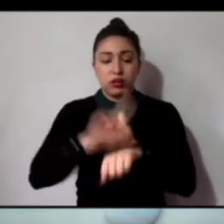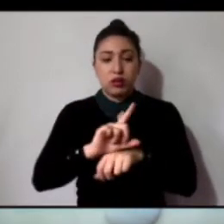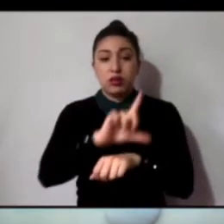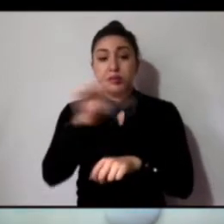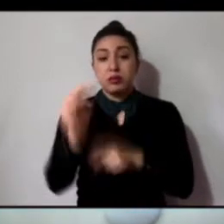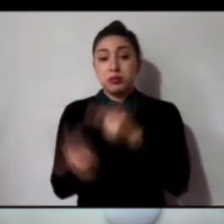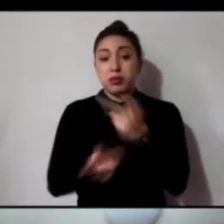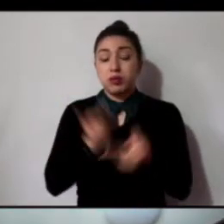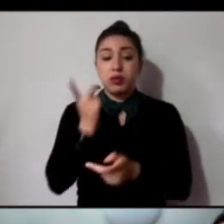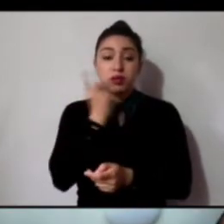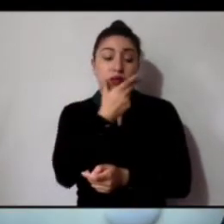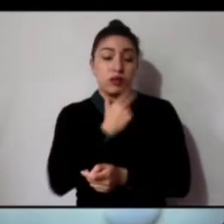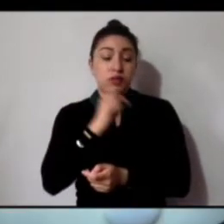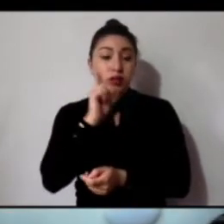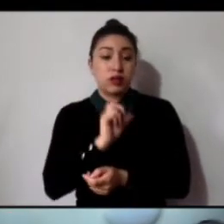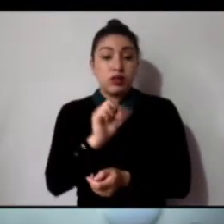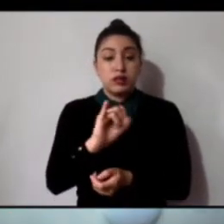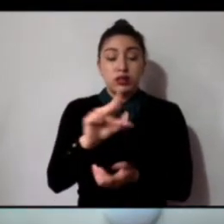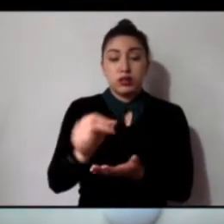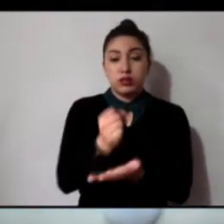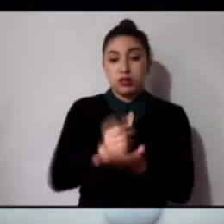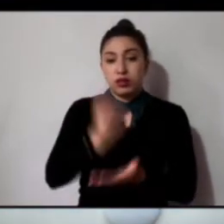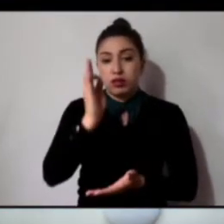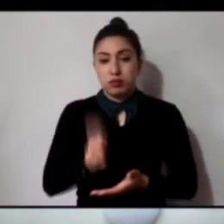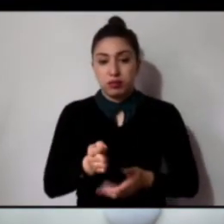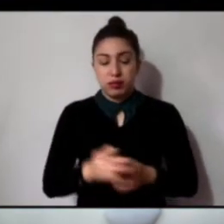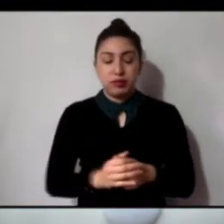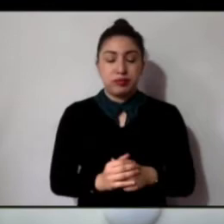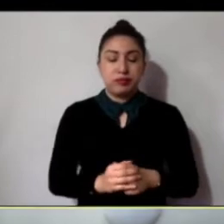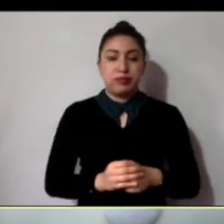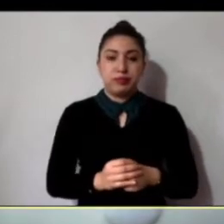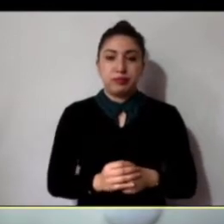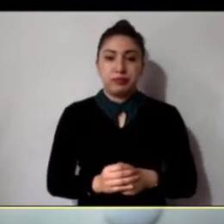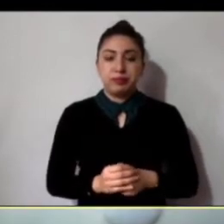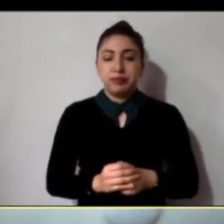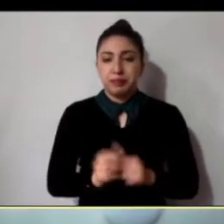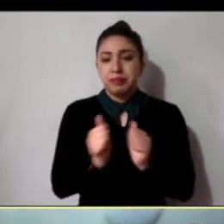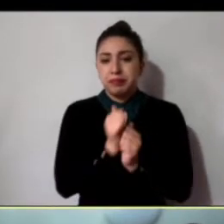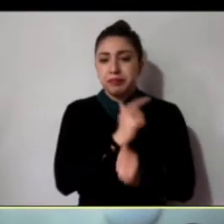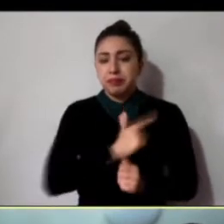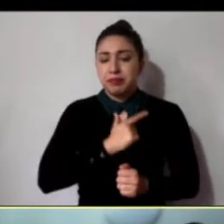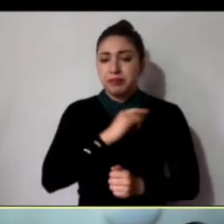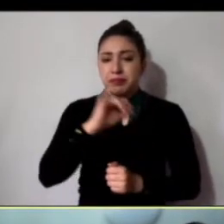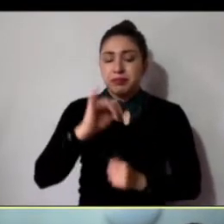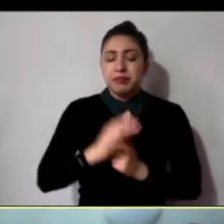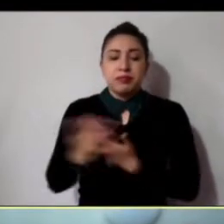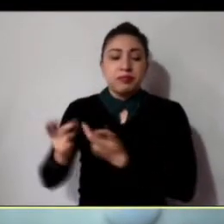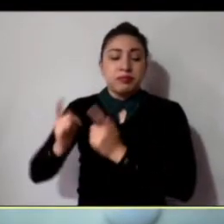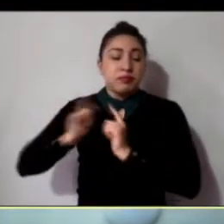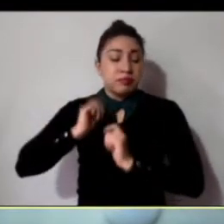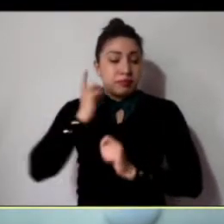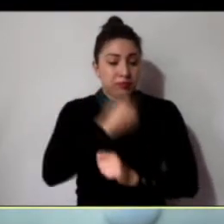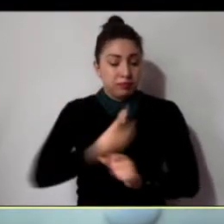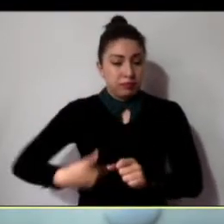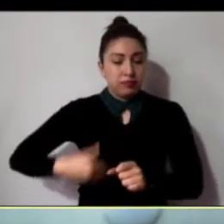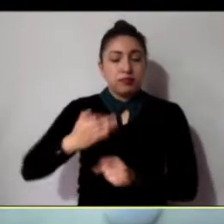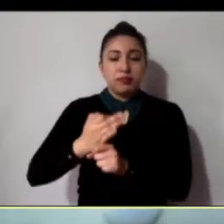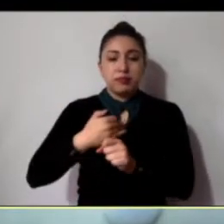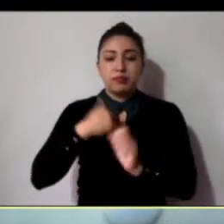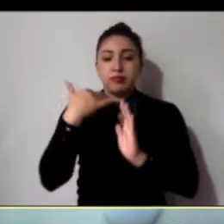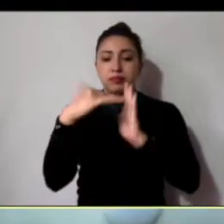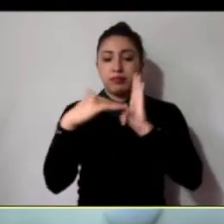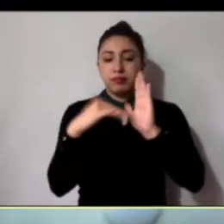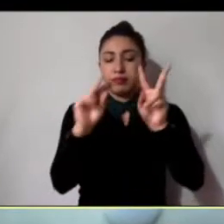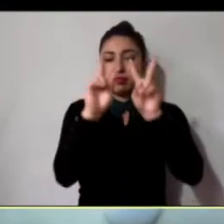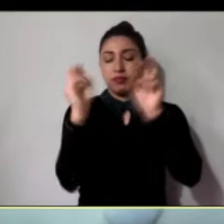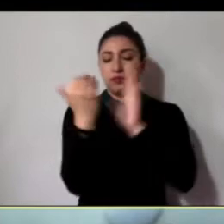integrantes de esta comisión si es de aprobarse. Claro que sí, por órdenes de la presidencia, daremos lectura al orden del